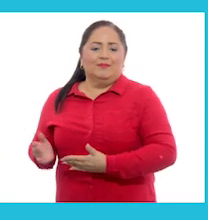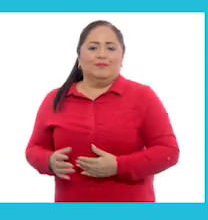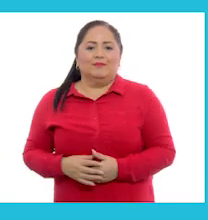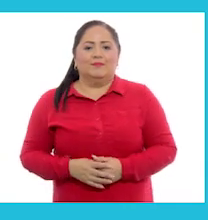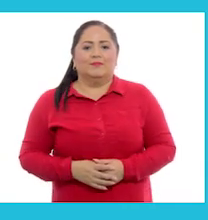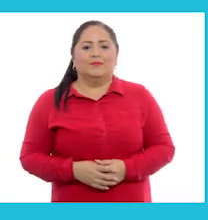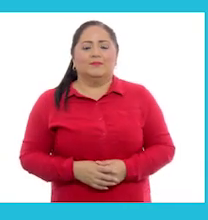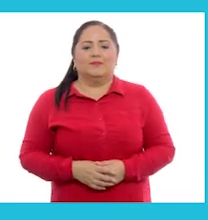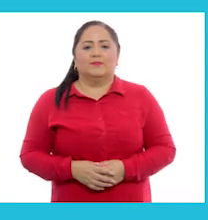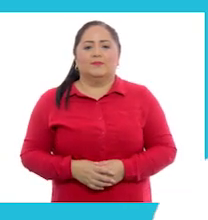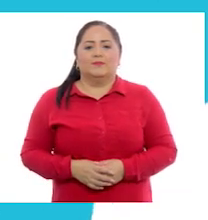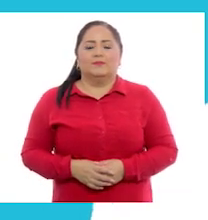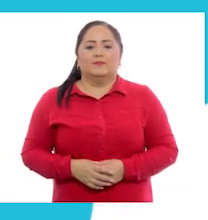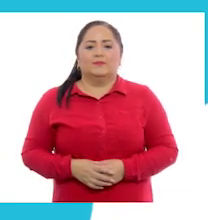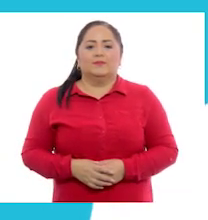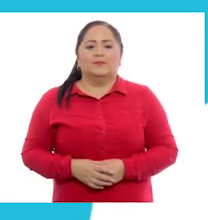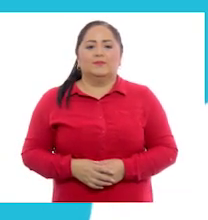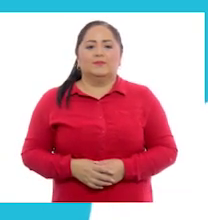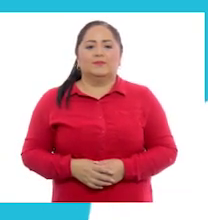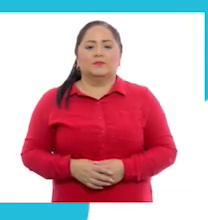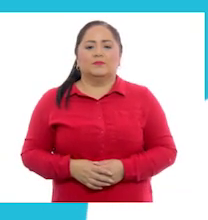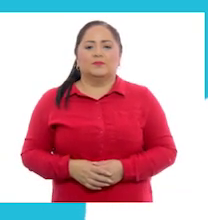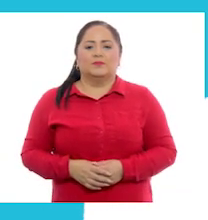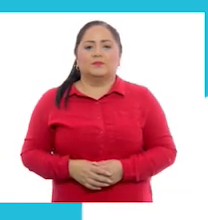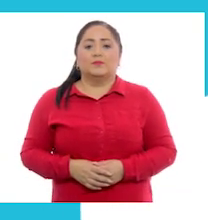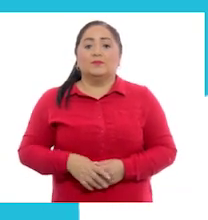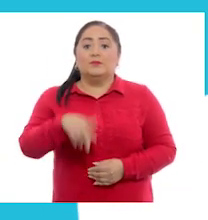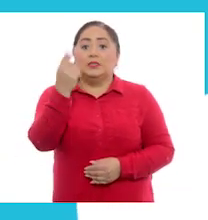Vamos a